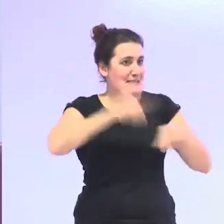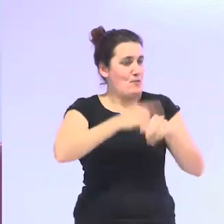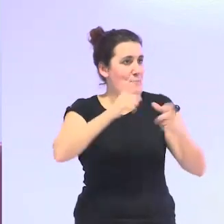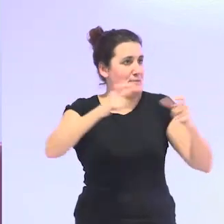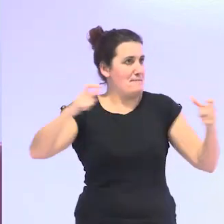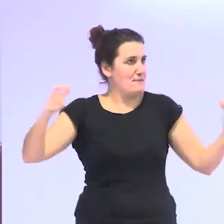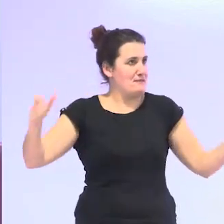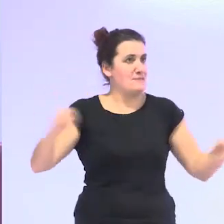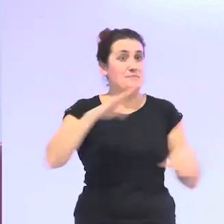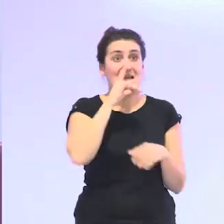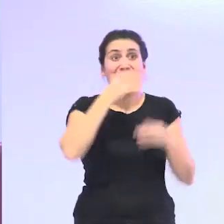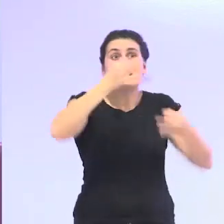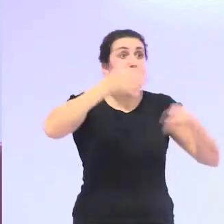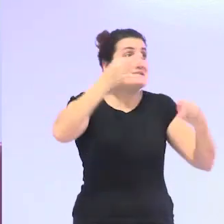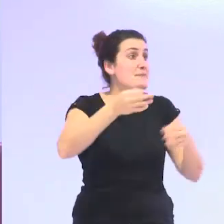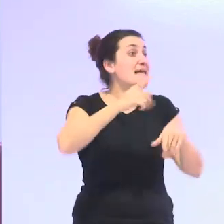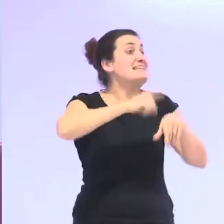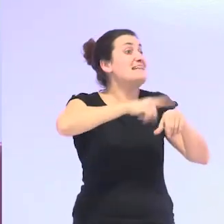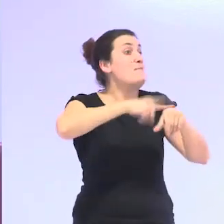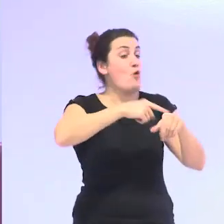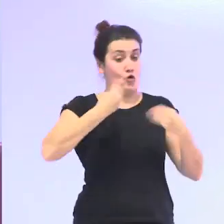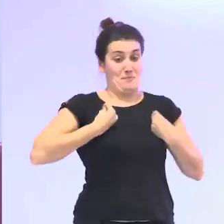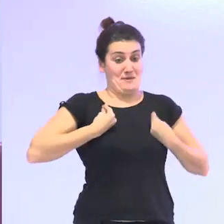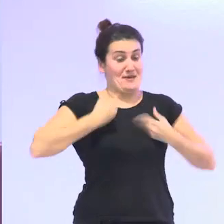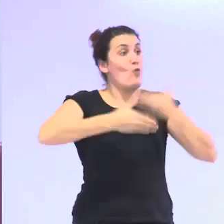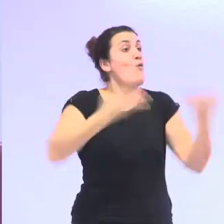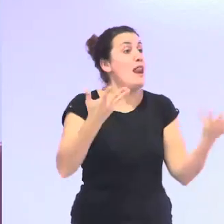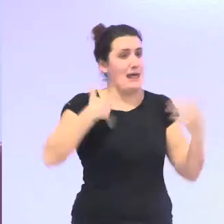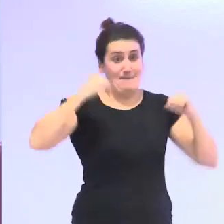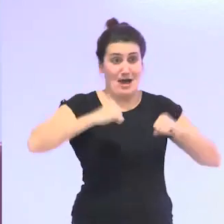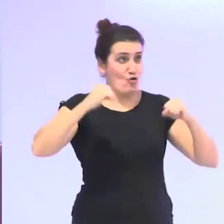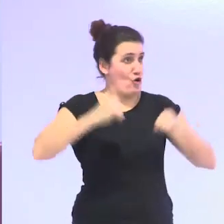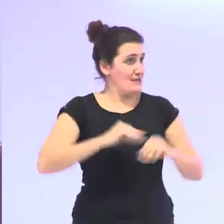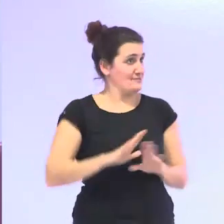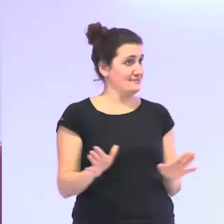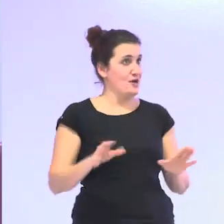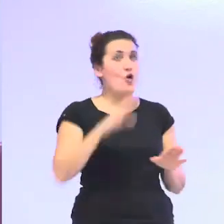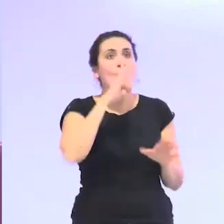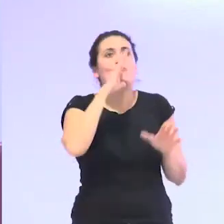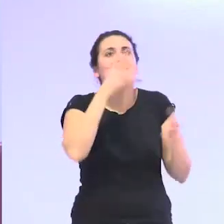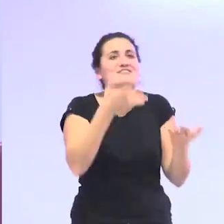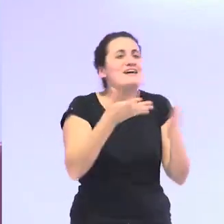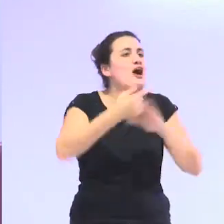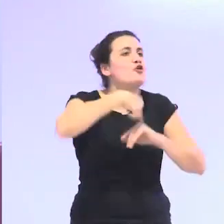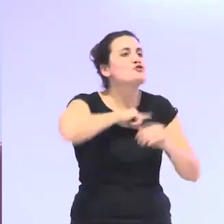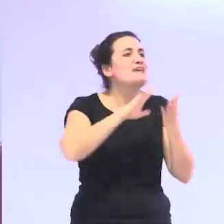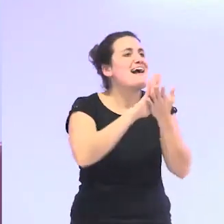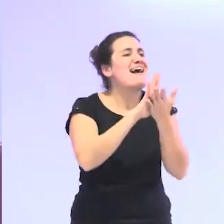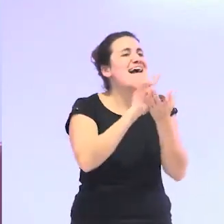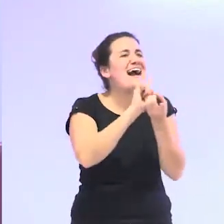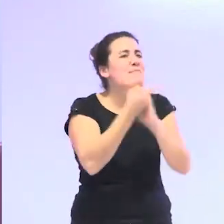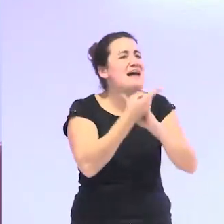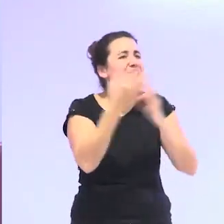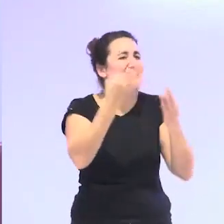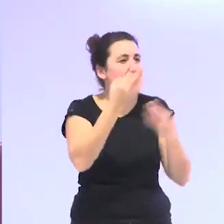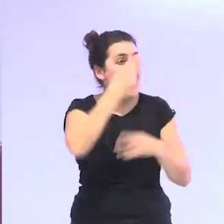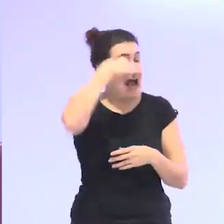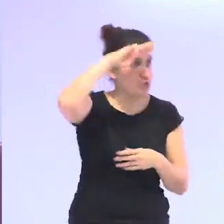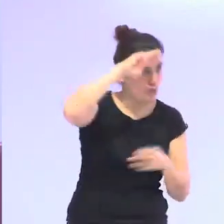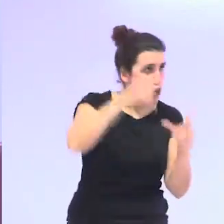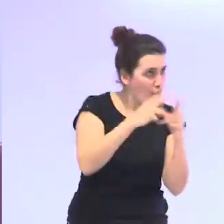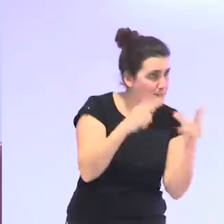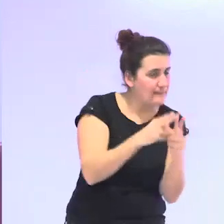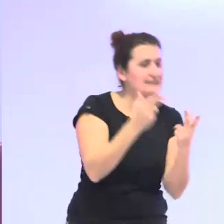la vamos a vivir siendo personas mayores por lo tanto habrá que cambiar socioantropológicamente y políticamente